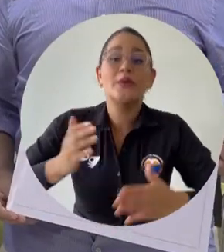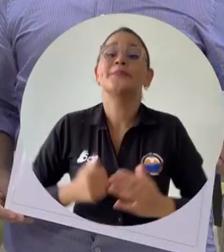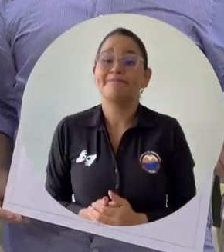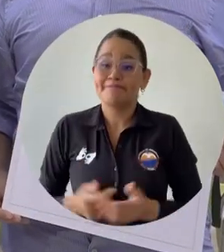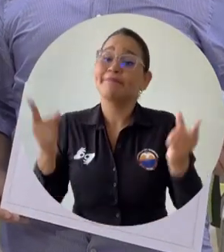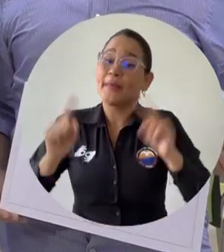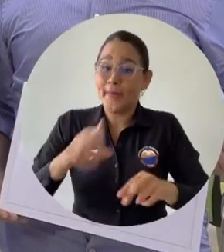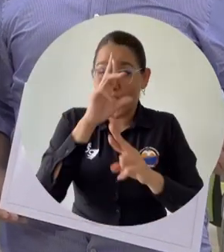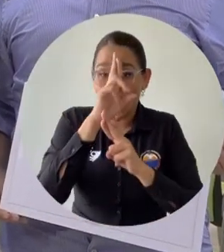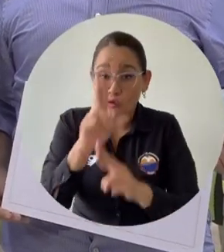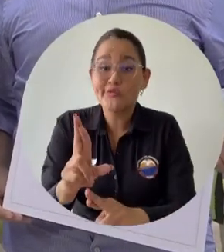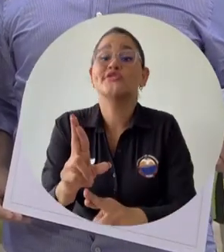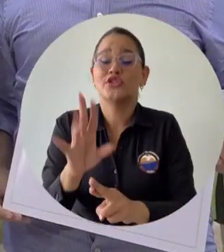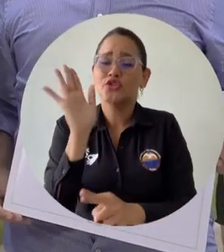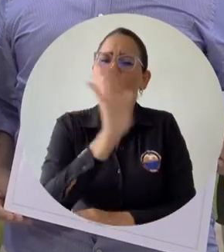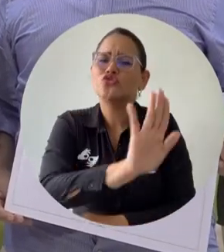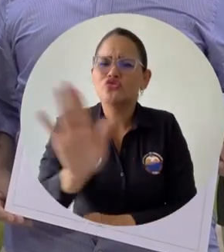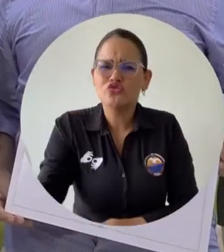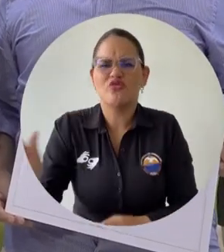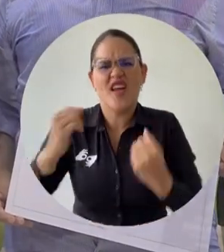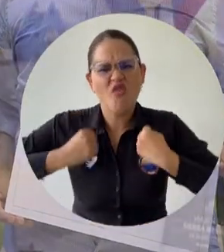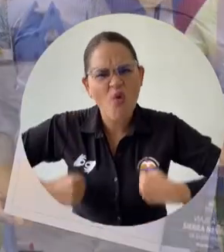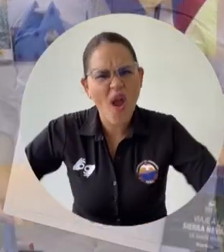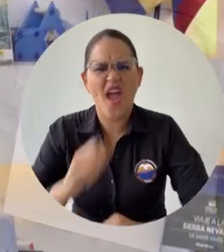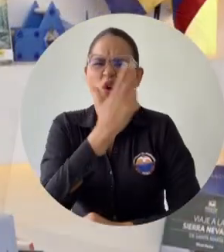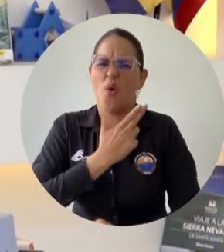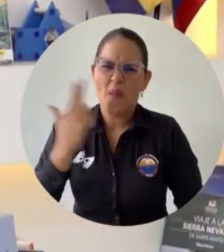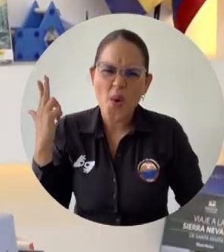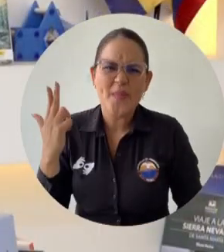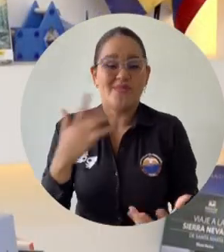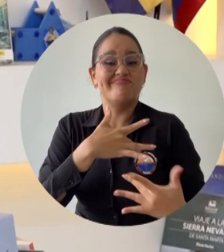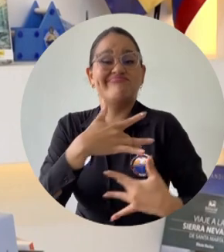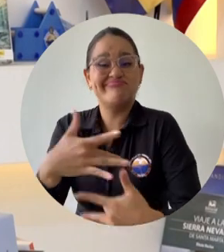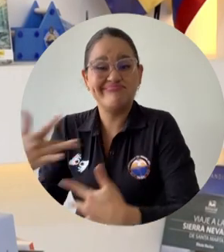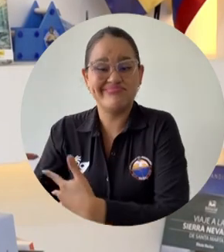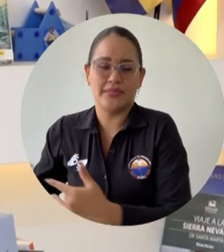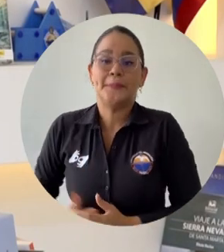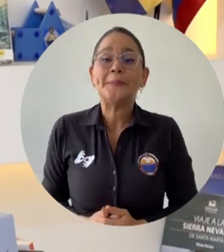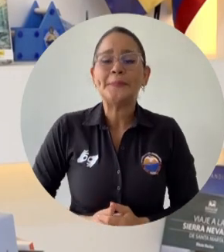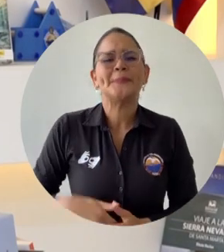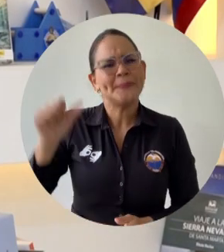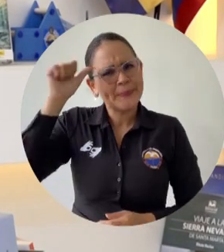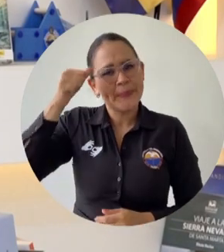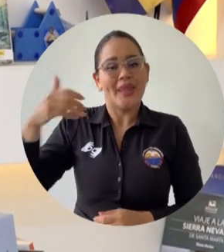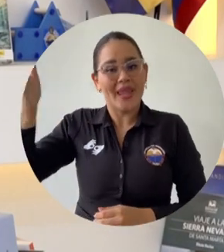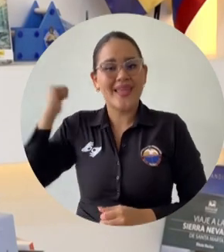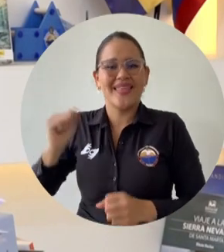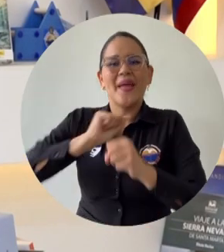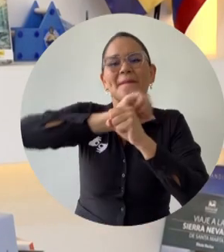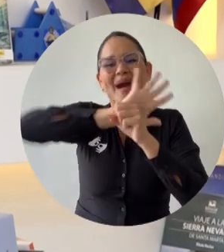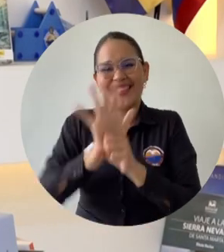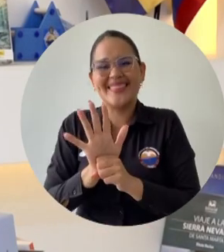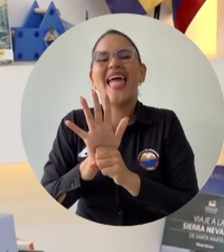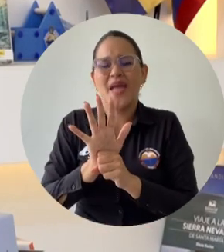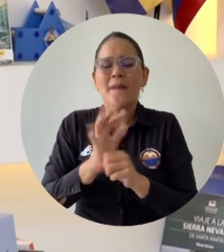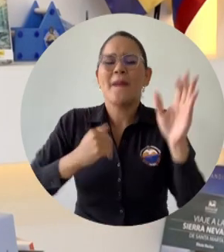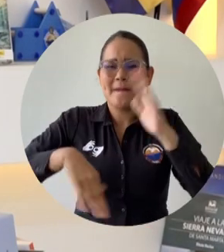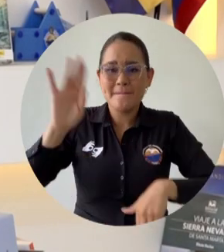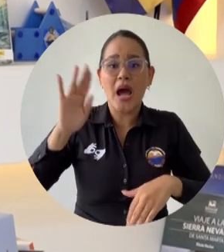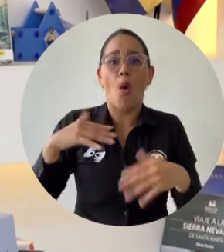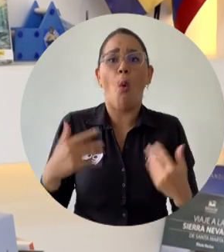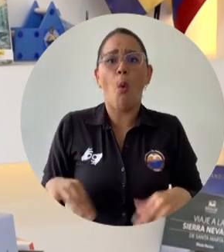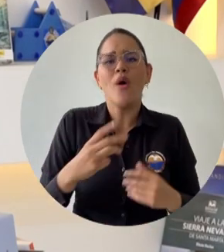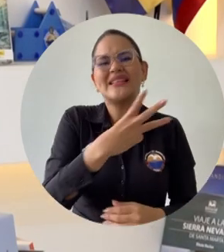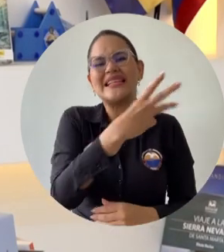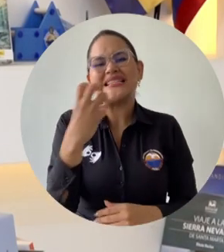el esfuerzo y el compromiso y sobre todo el valor de la solidaridad. En pandemia, esta universidad creó un fondo solidario que con su